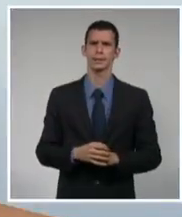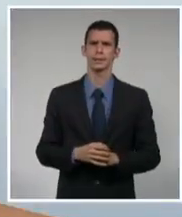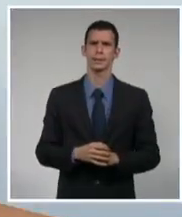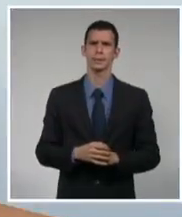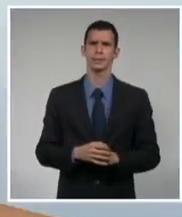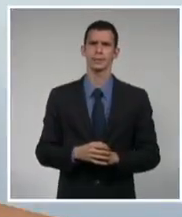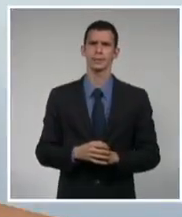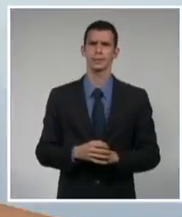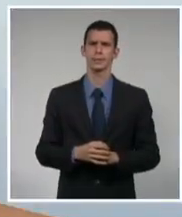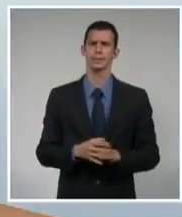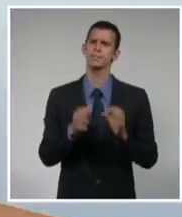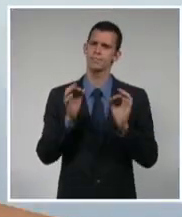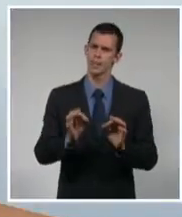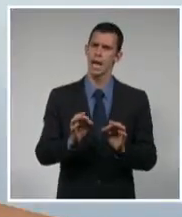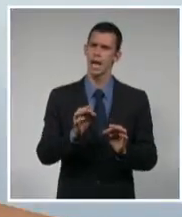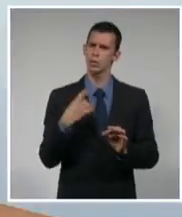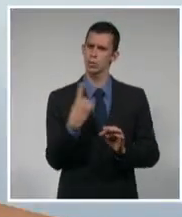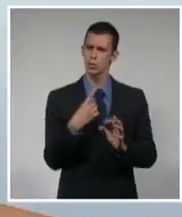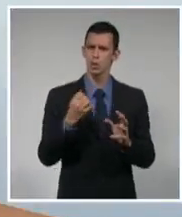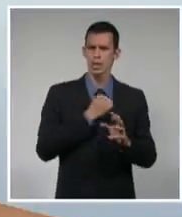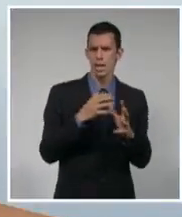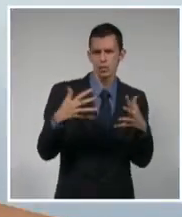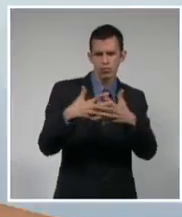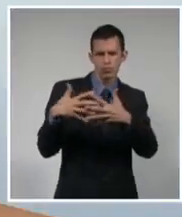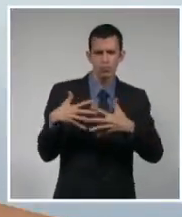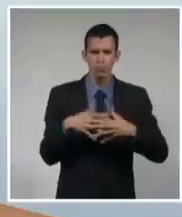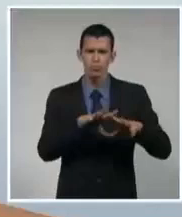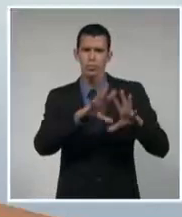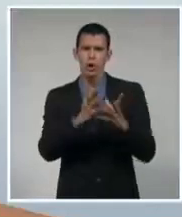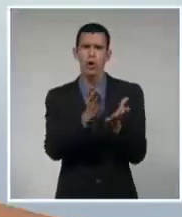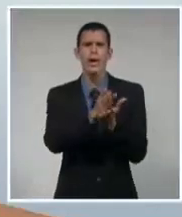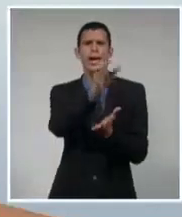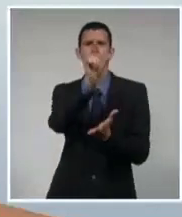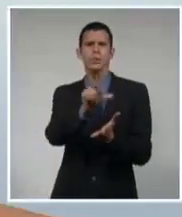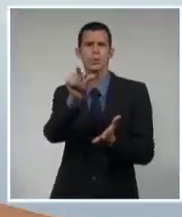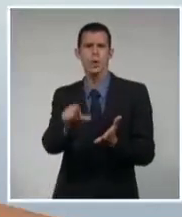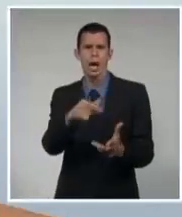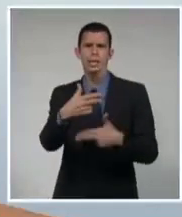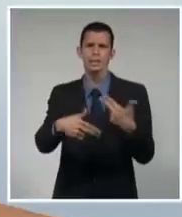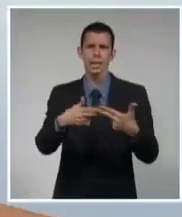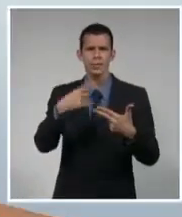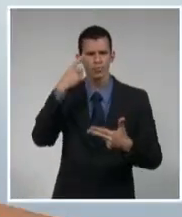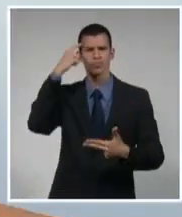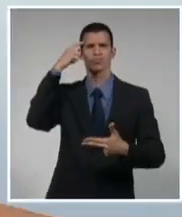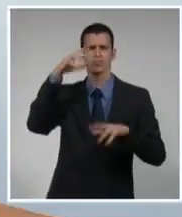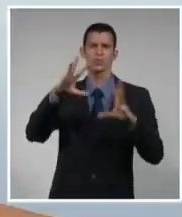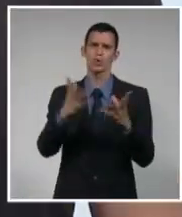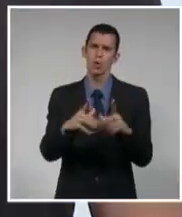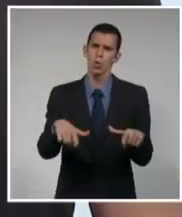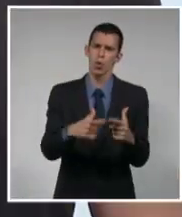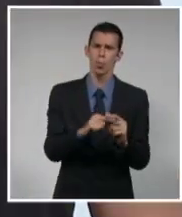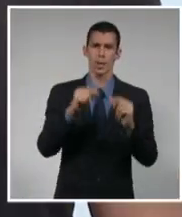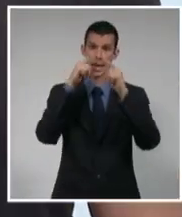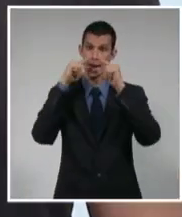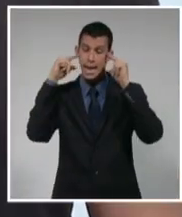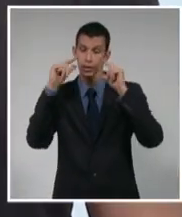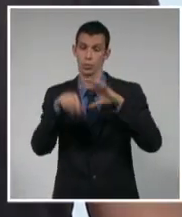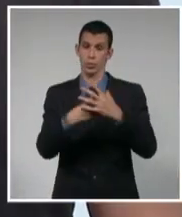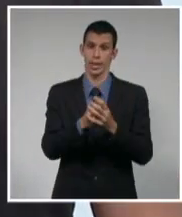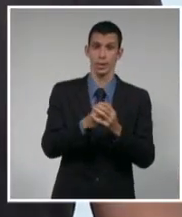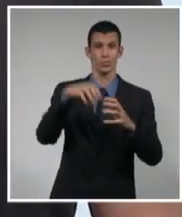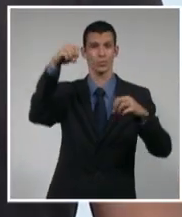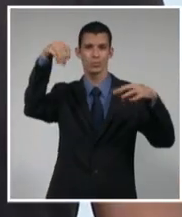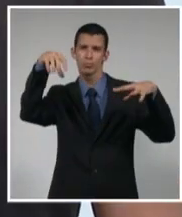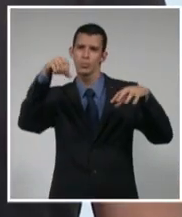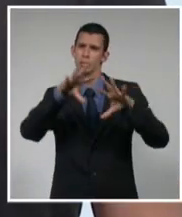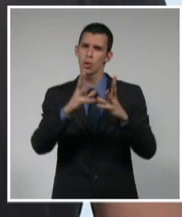estudiantado a todas las tareas de impacto económico y social, así como el cumplimiento de las medidas higiénicas-sanitarias en este momento. Nos vamos a concentrar